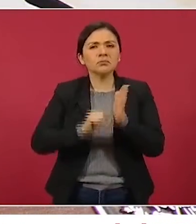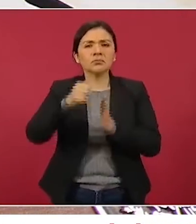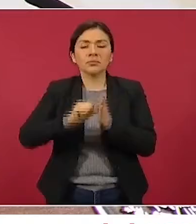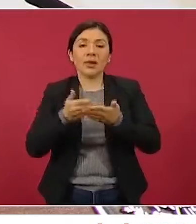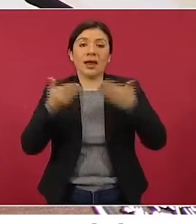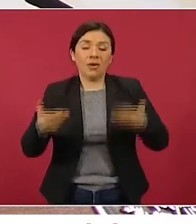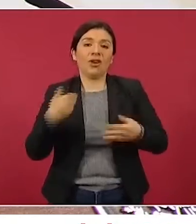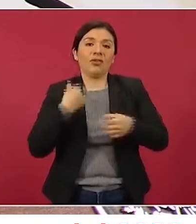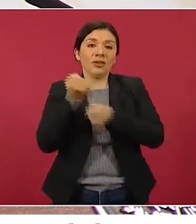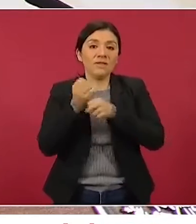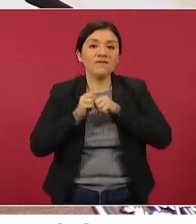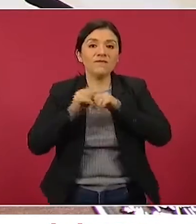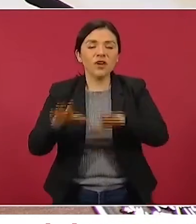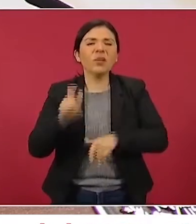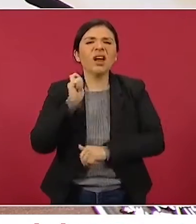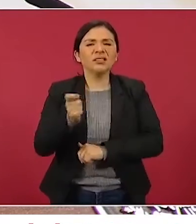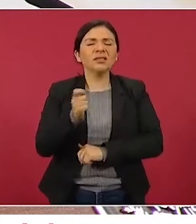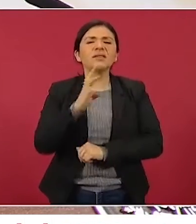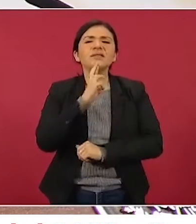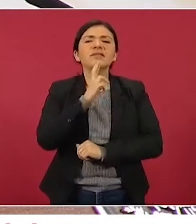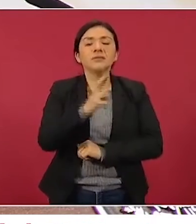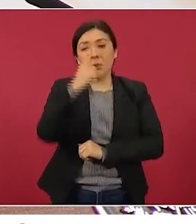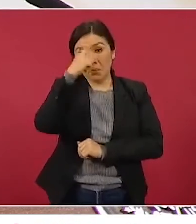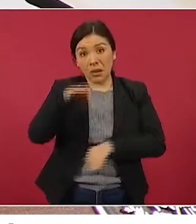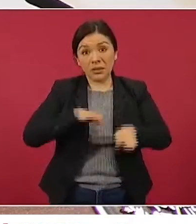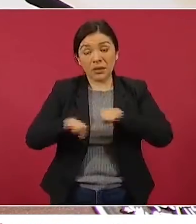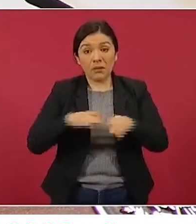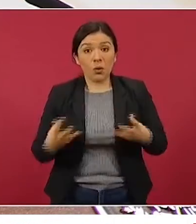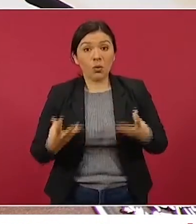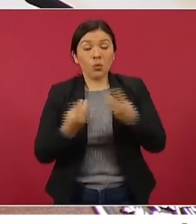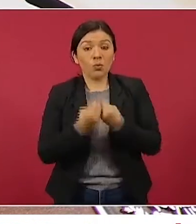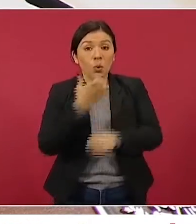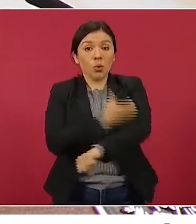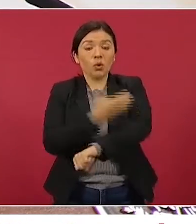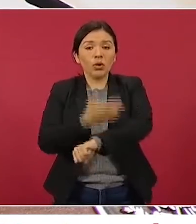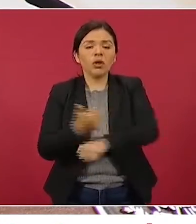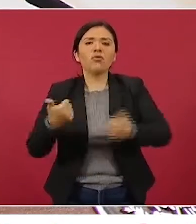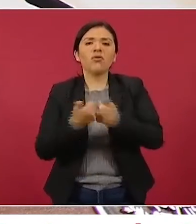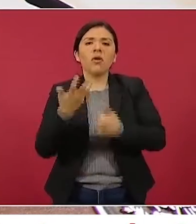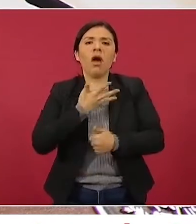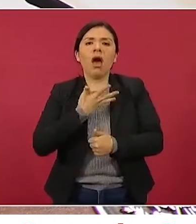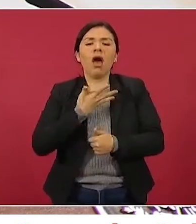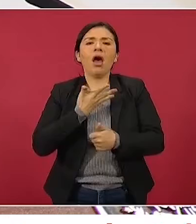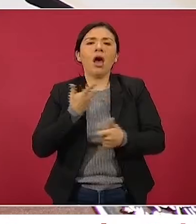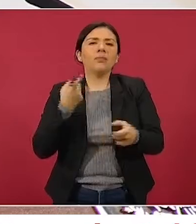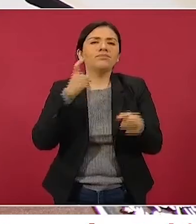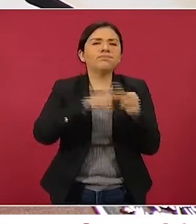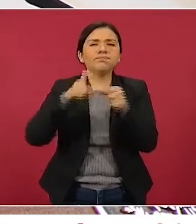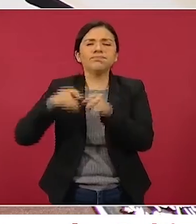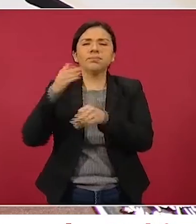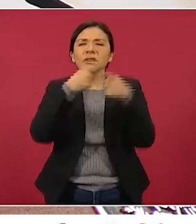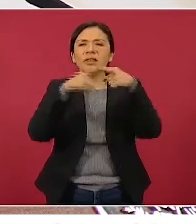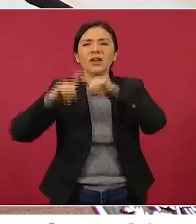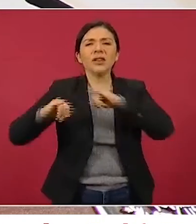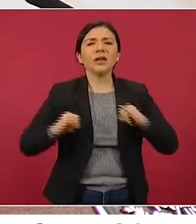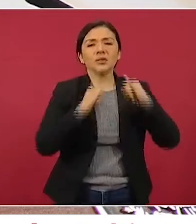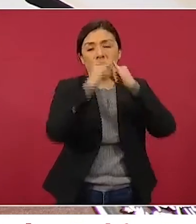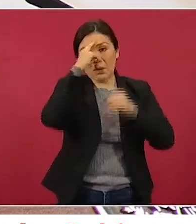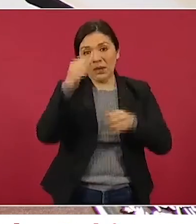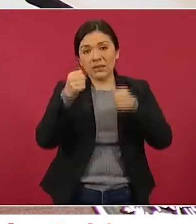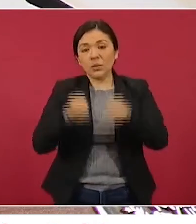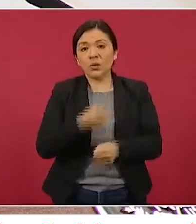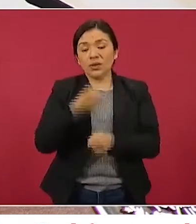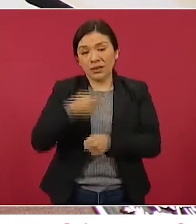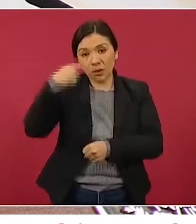los resultados del trabajo coordinado en el que participan todas las instituciones de seguridad de